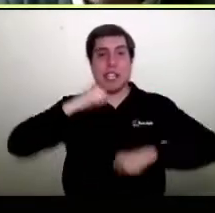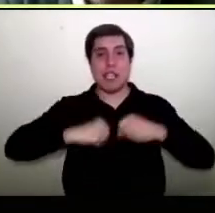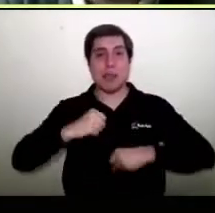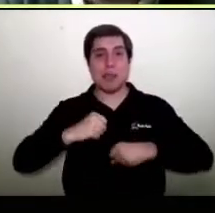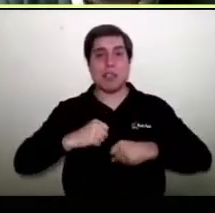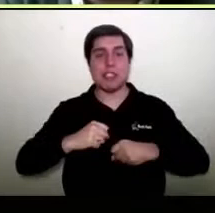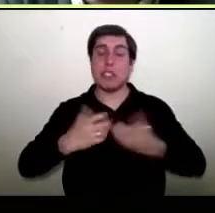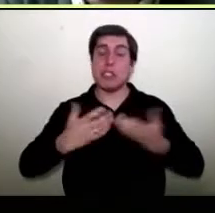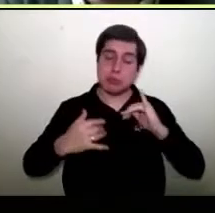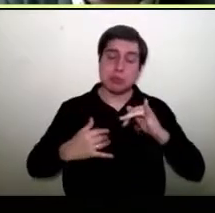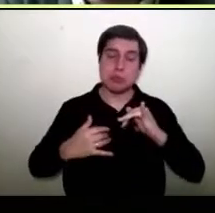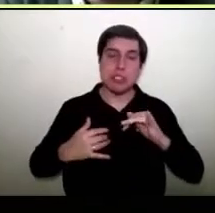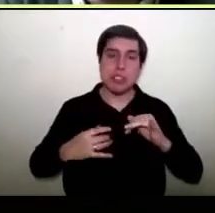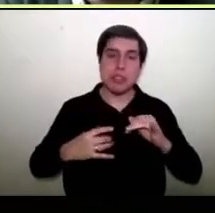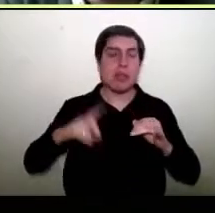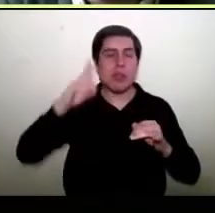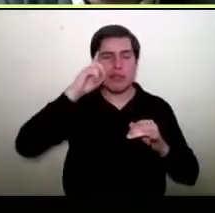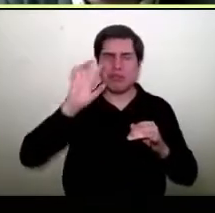sueños, muchas personas